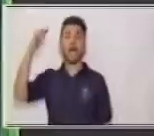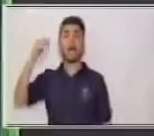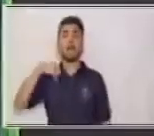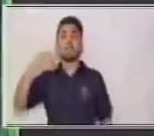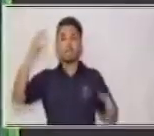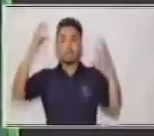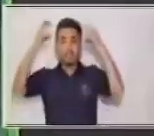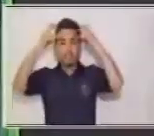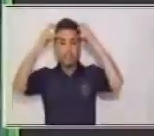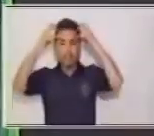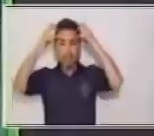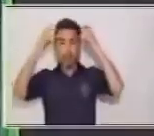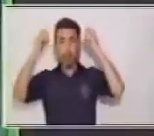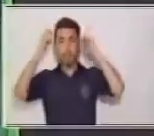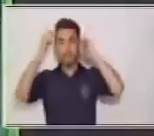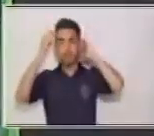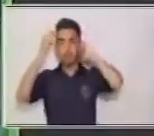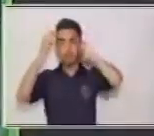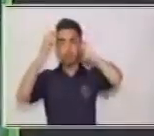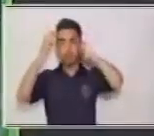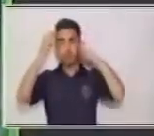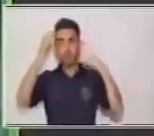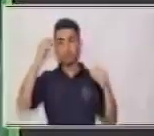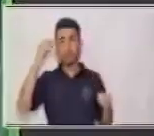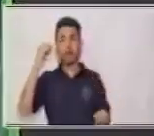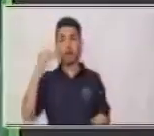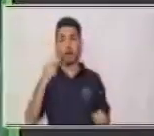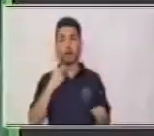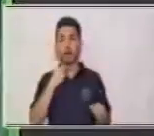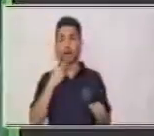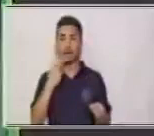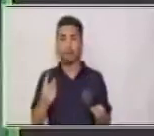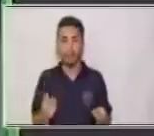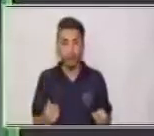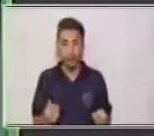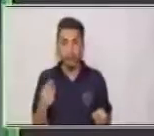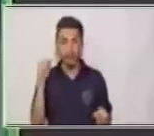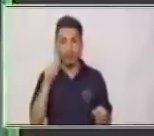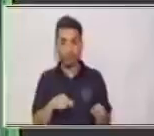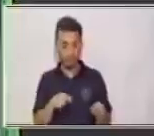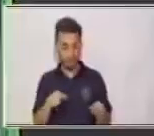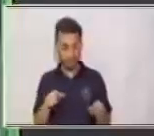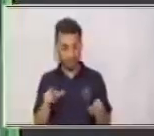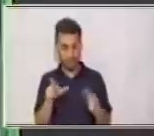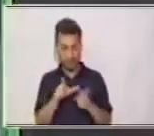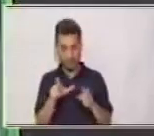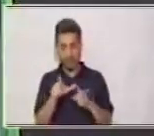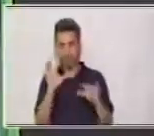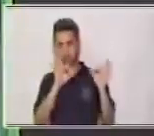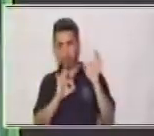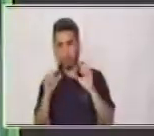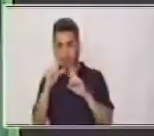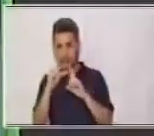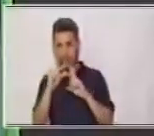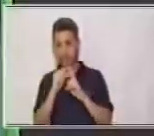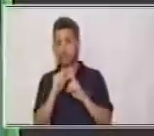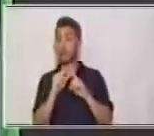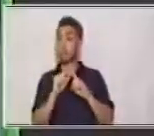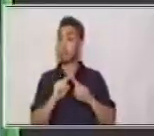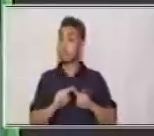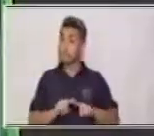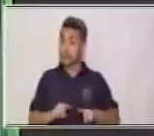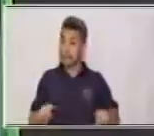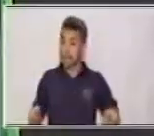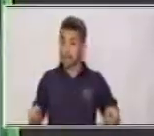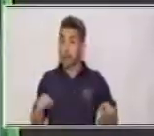pensando y está emitiendo el sonido de esas letras y de esas palabras. Pero cuando